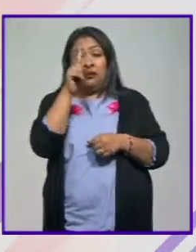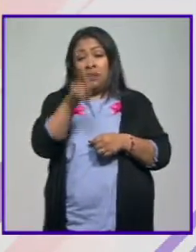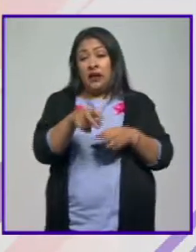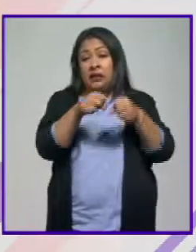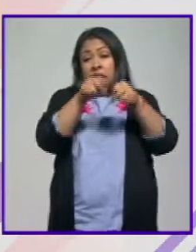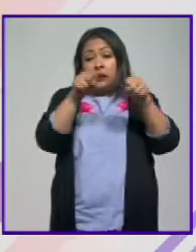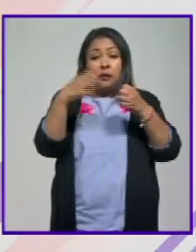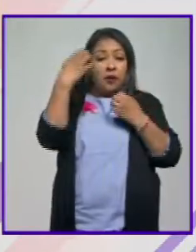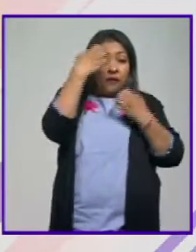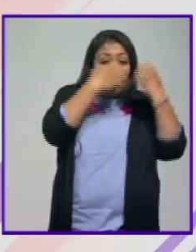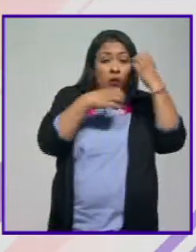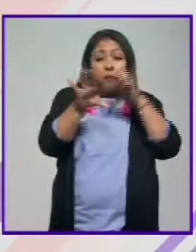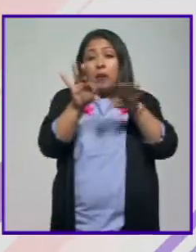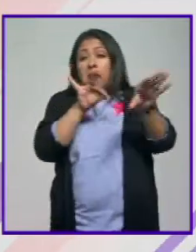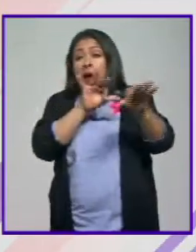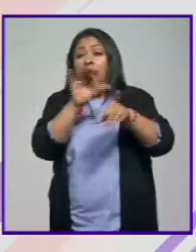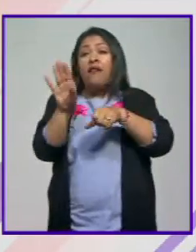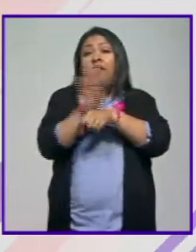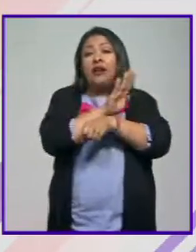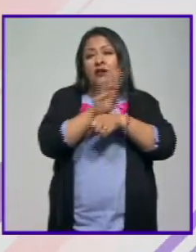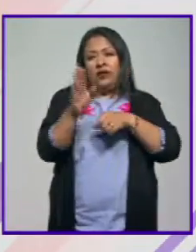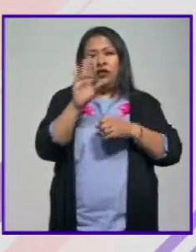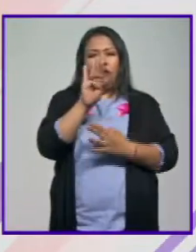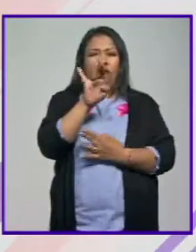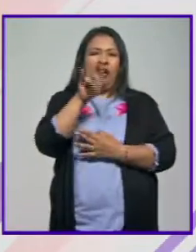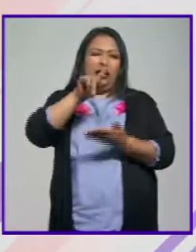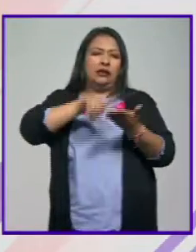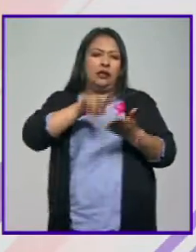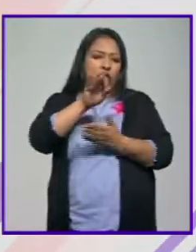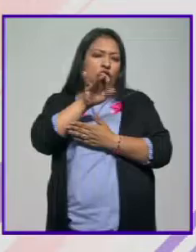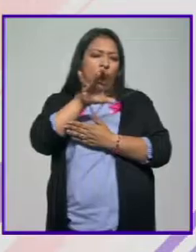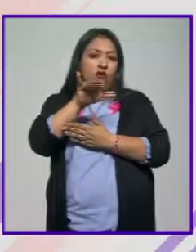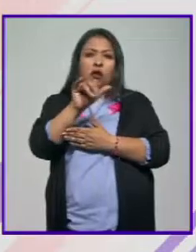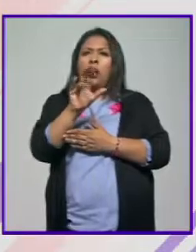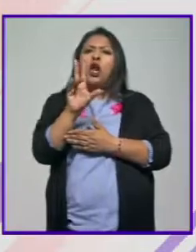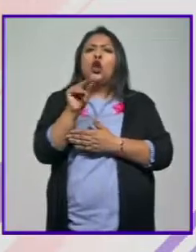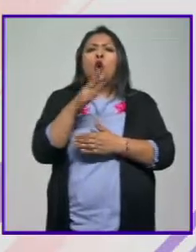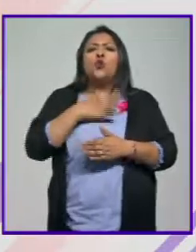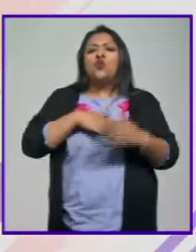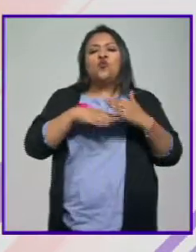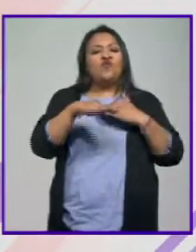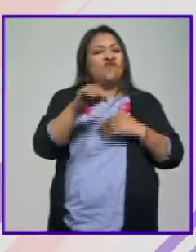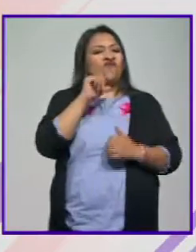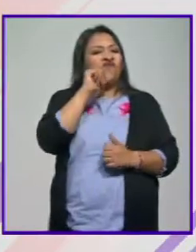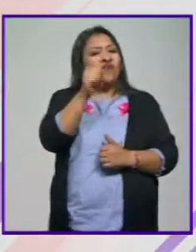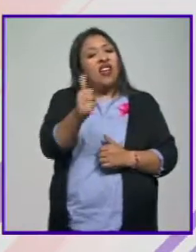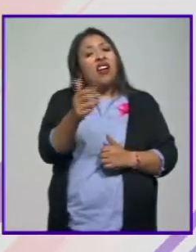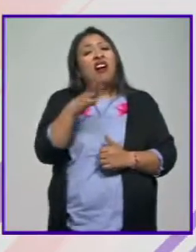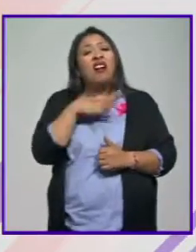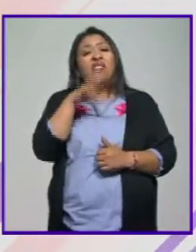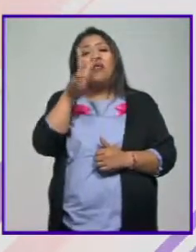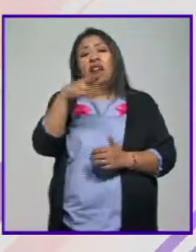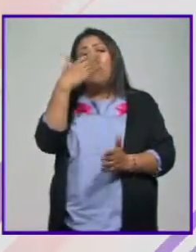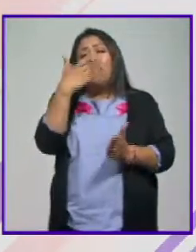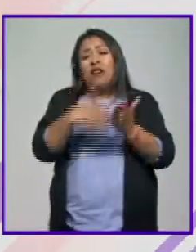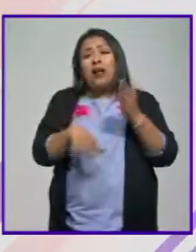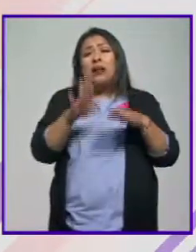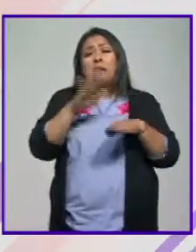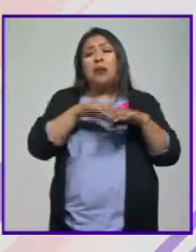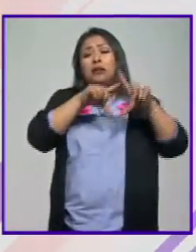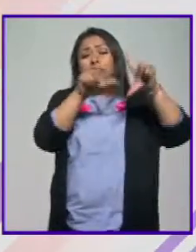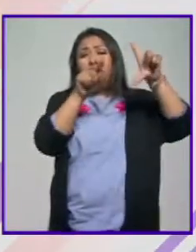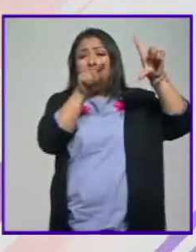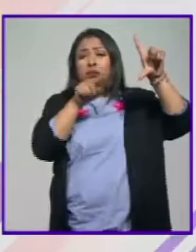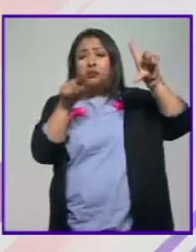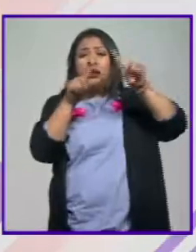evaluación y selección de beneficiarios de becas de esta institución no es democrático y propicia la falta de movilidad de